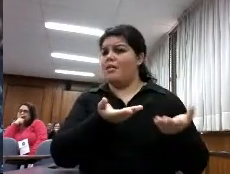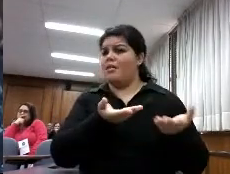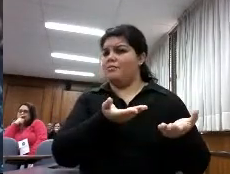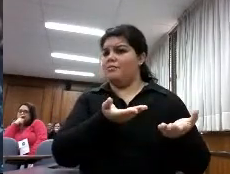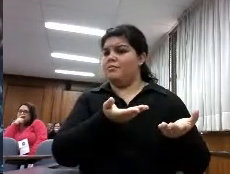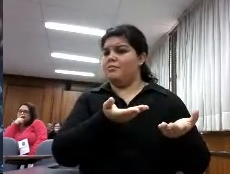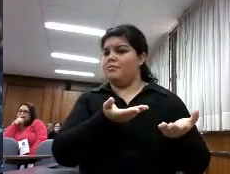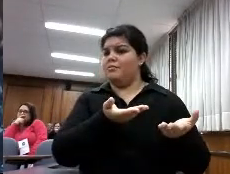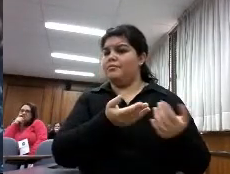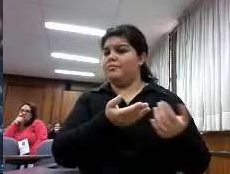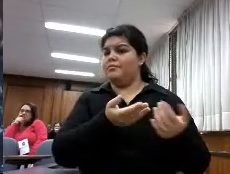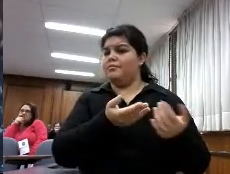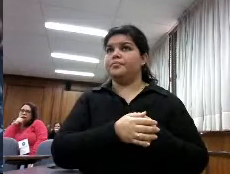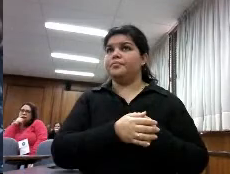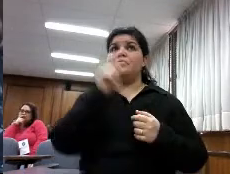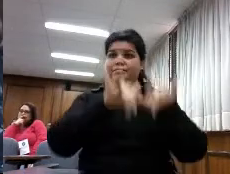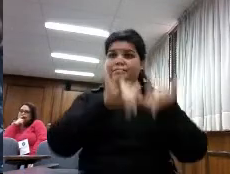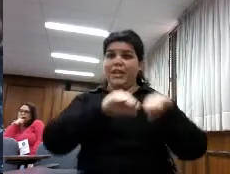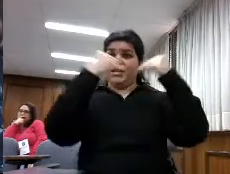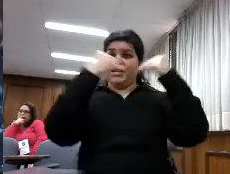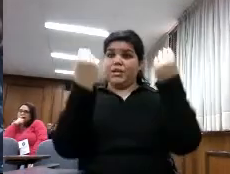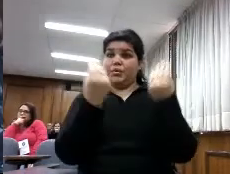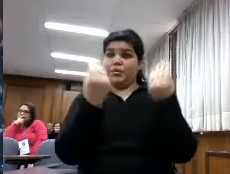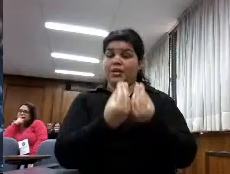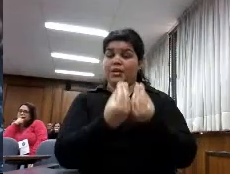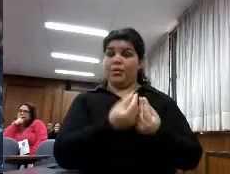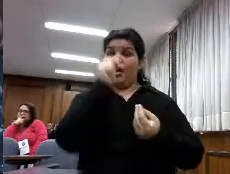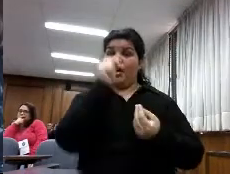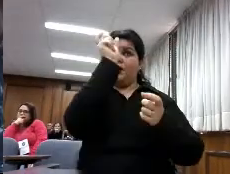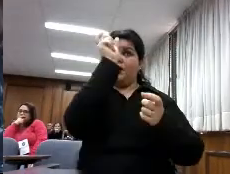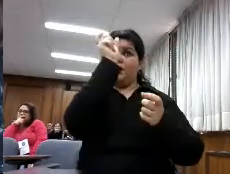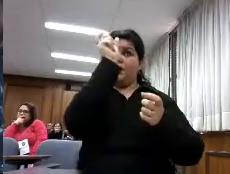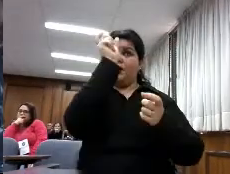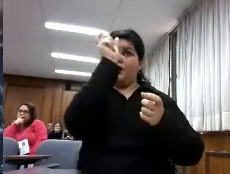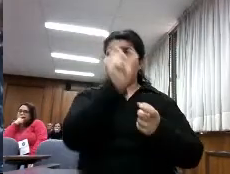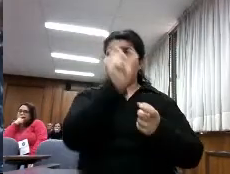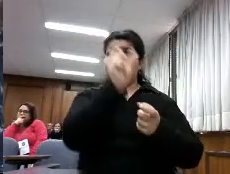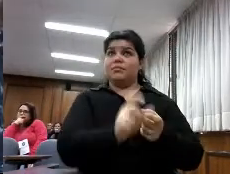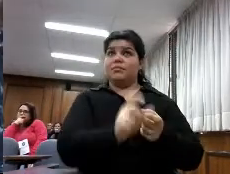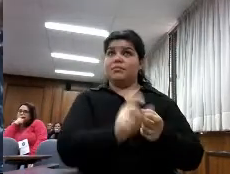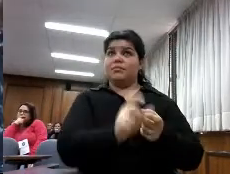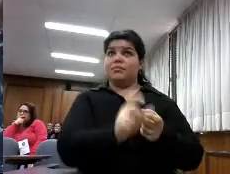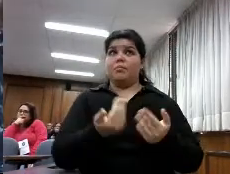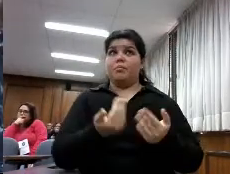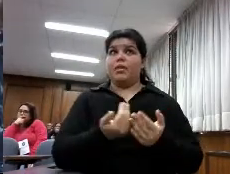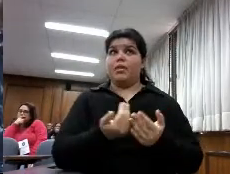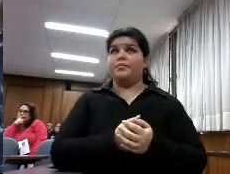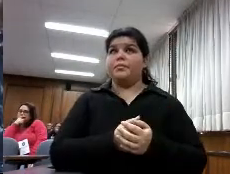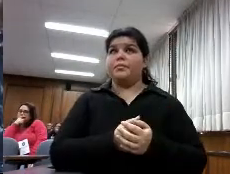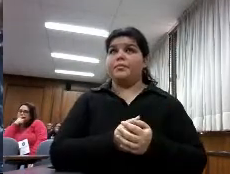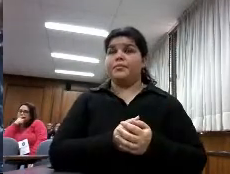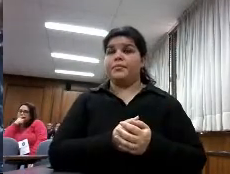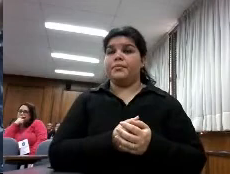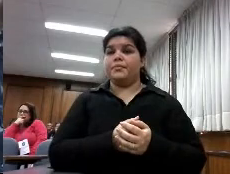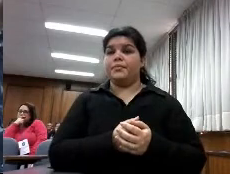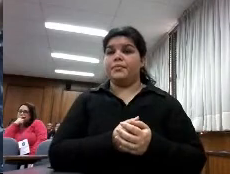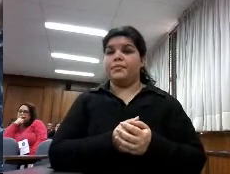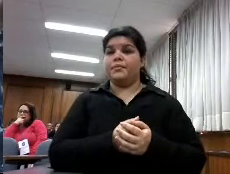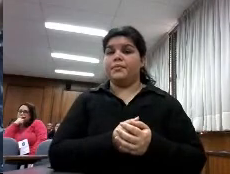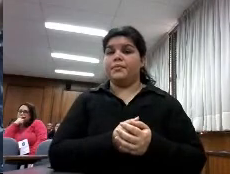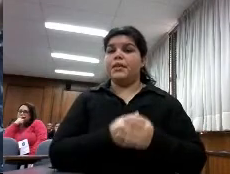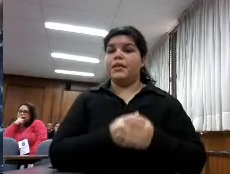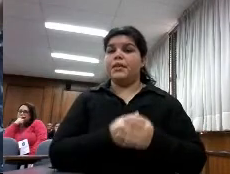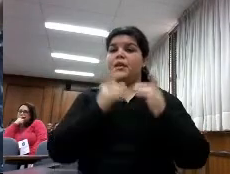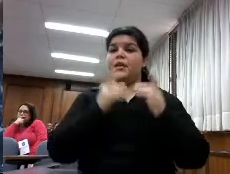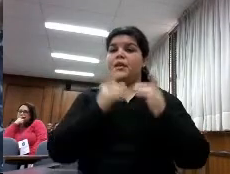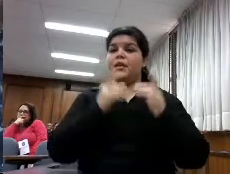resultados que tenemos por países eran esos con un poco de prisa que va a ser la hora por ahí y en cuanto a los volúmenes